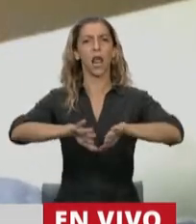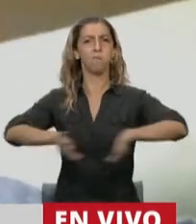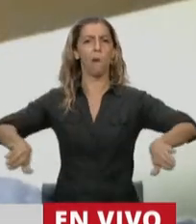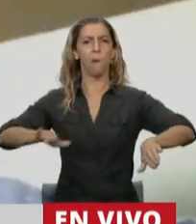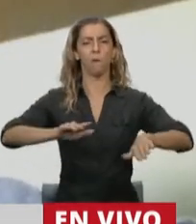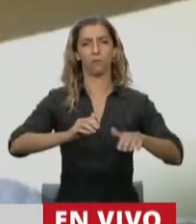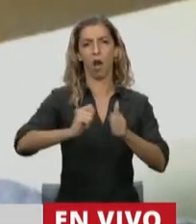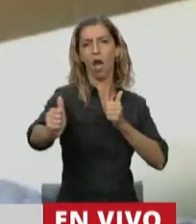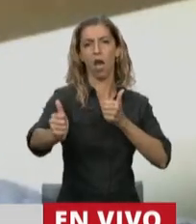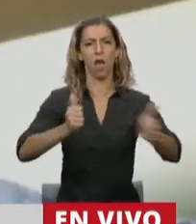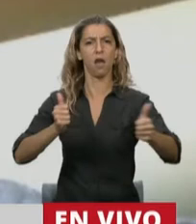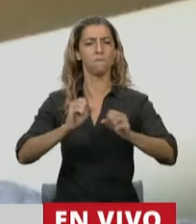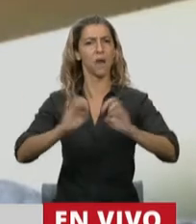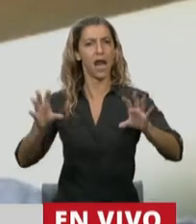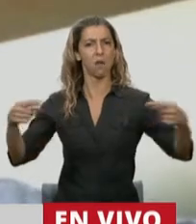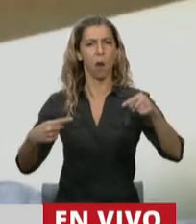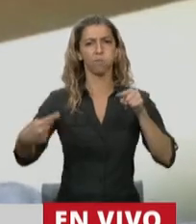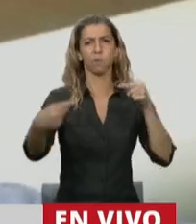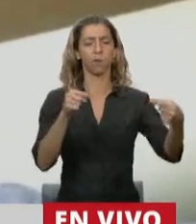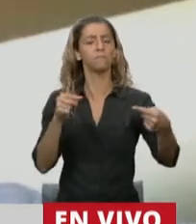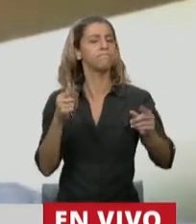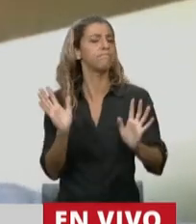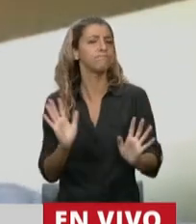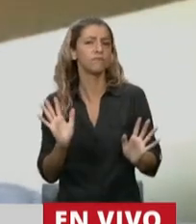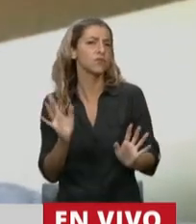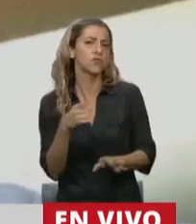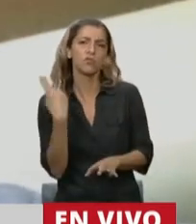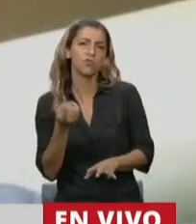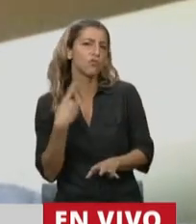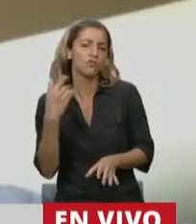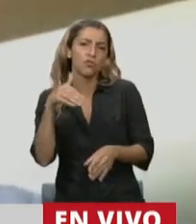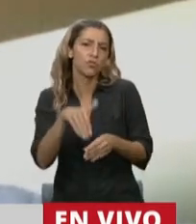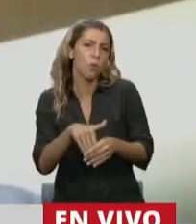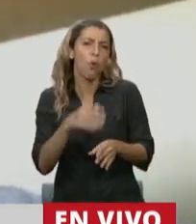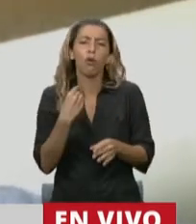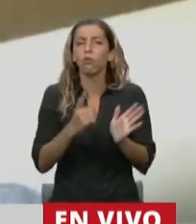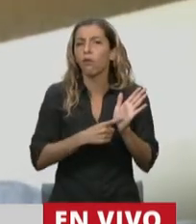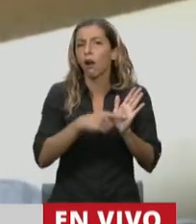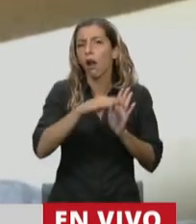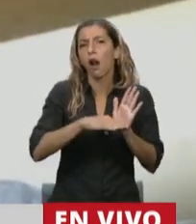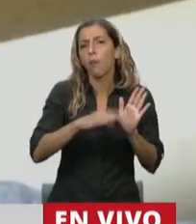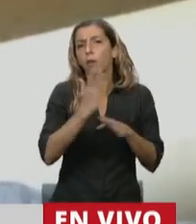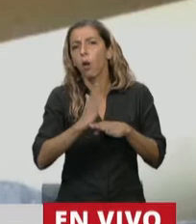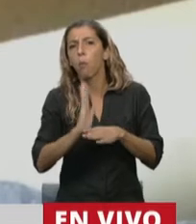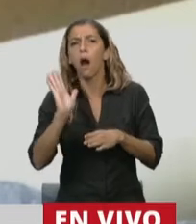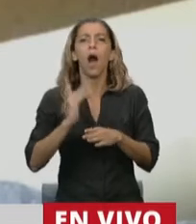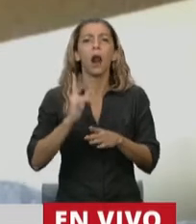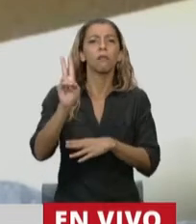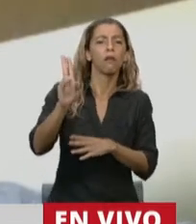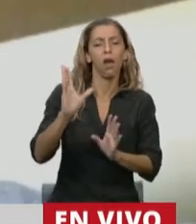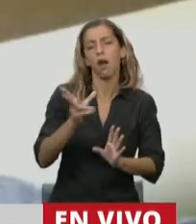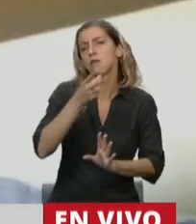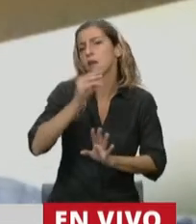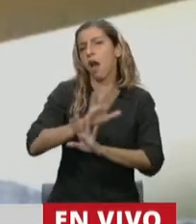Por eso nosotros hemos votado negativamente el apartarlo del reglamento y quería, Presidente, dejarlo perfectamente claro.